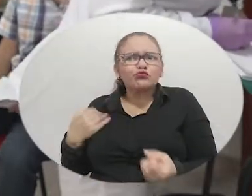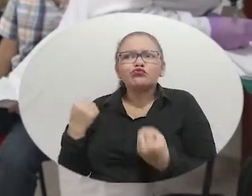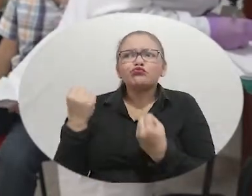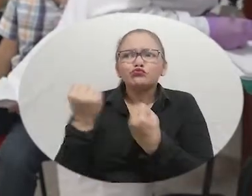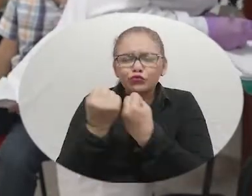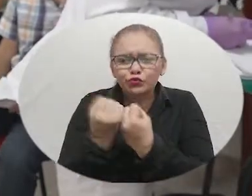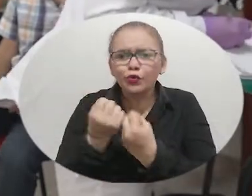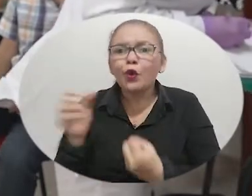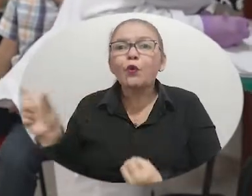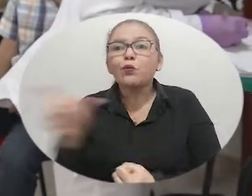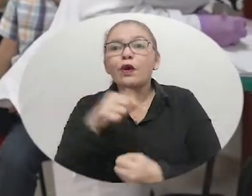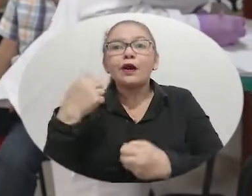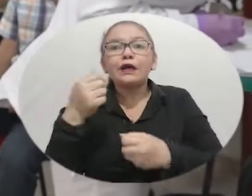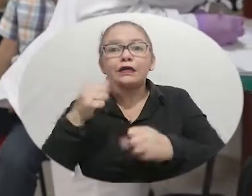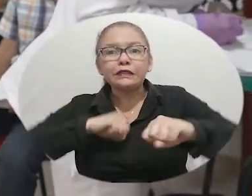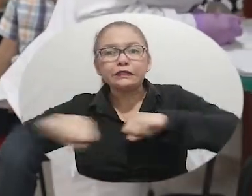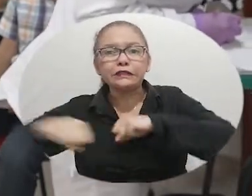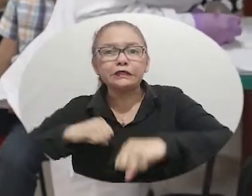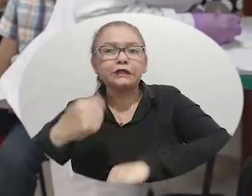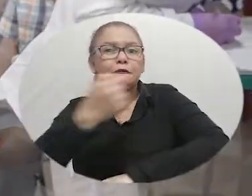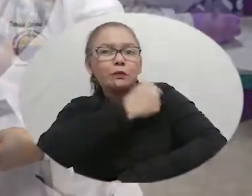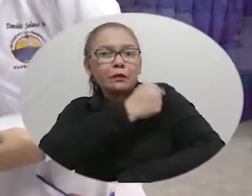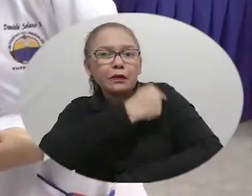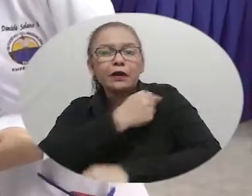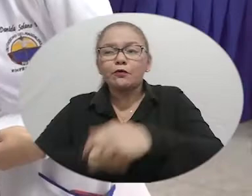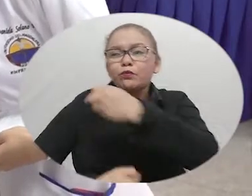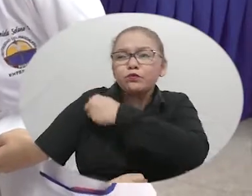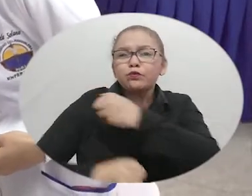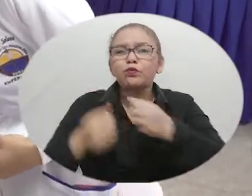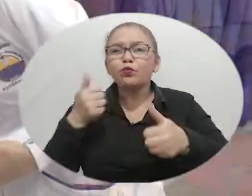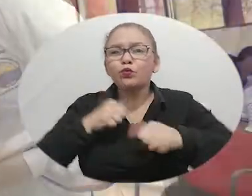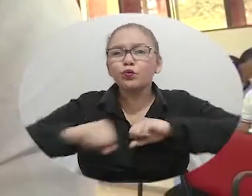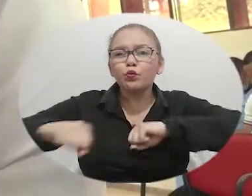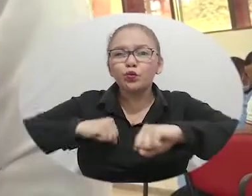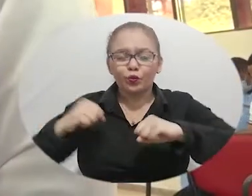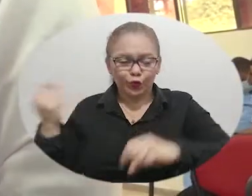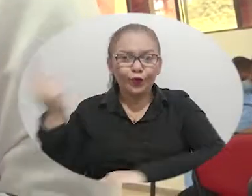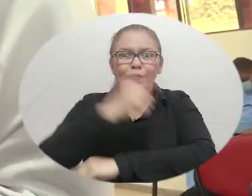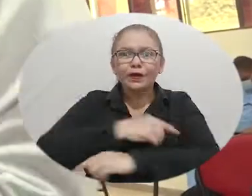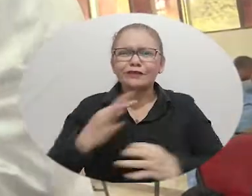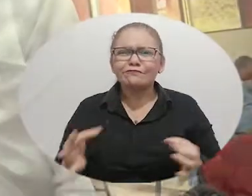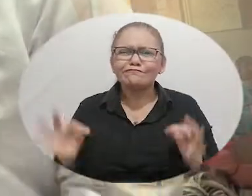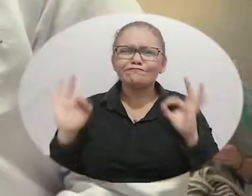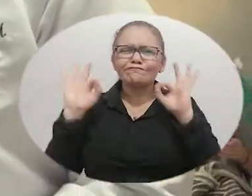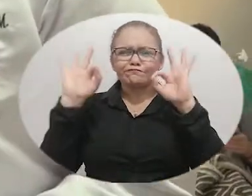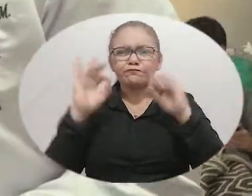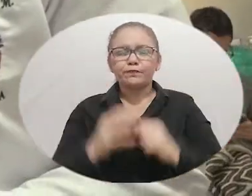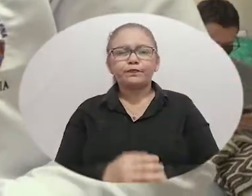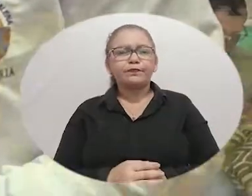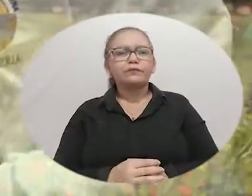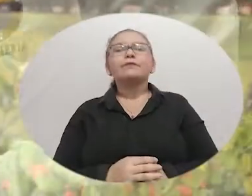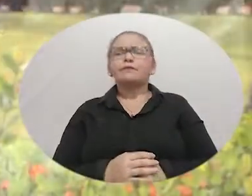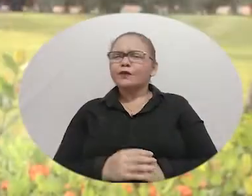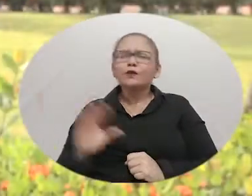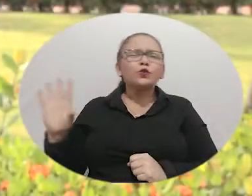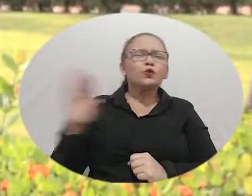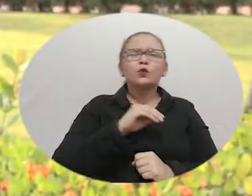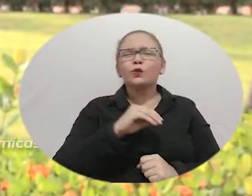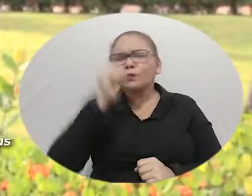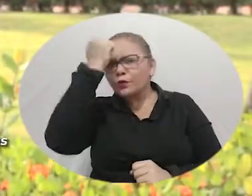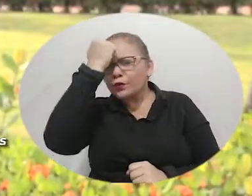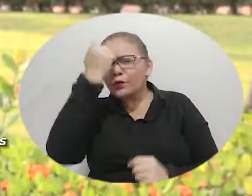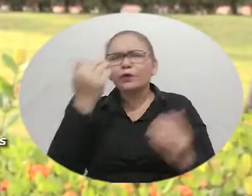y apoyar a todo el personal que está haciendo esta labor en esta jornada tan importante invitamos a todos los profesores